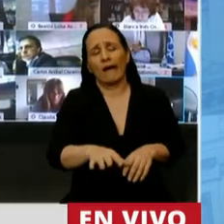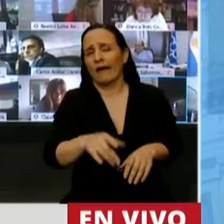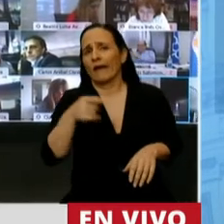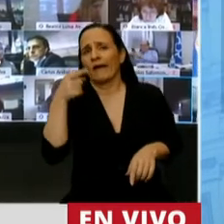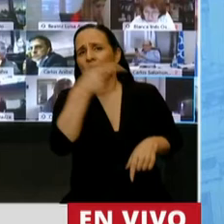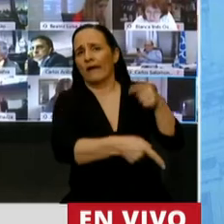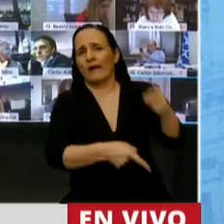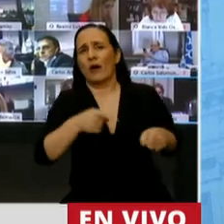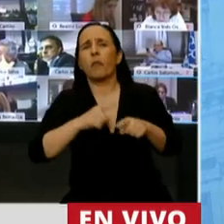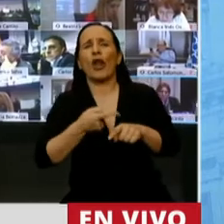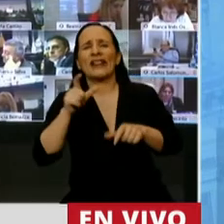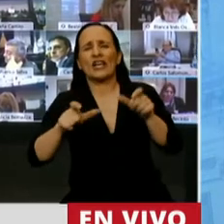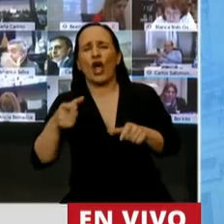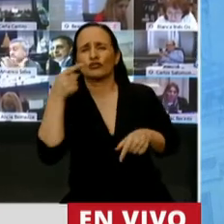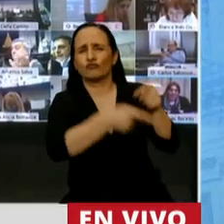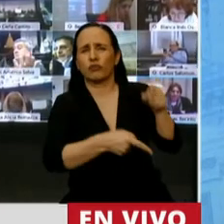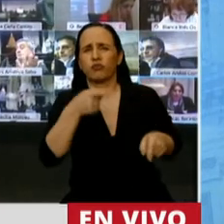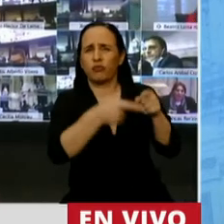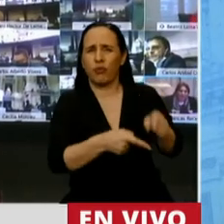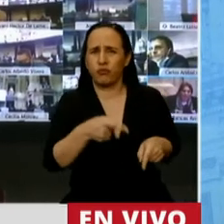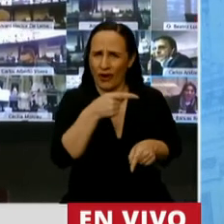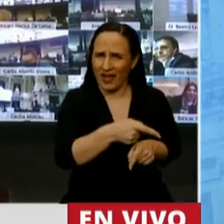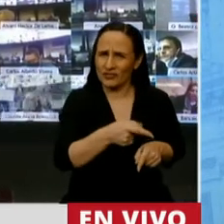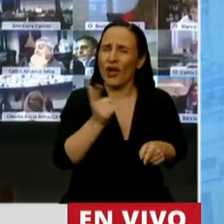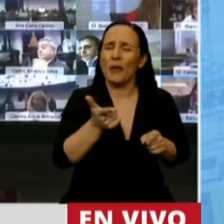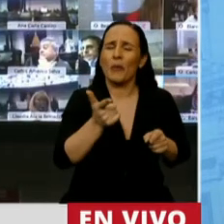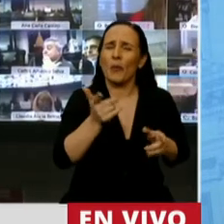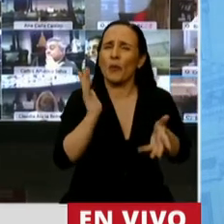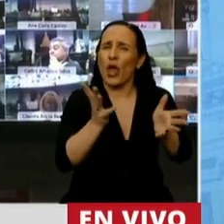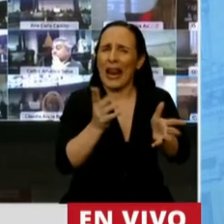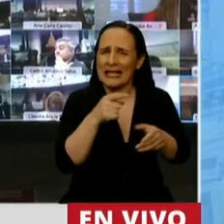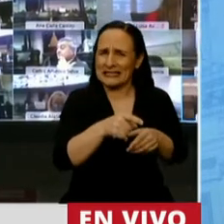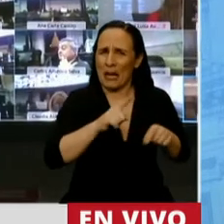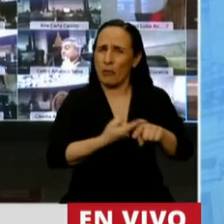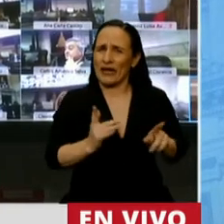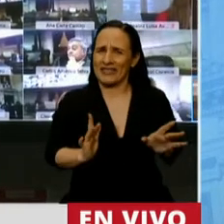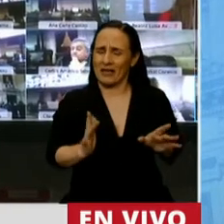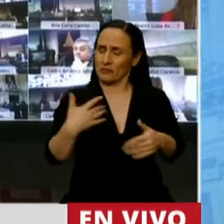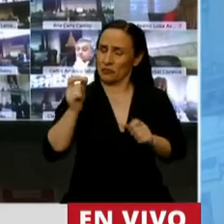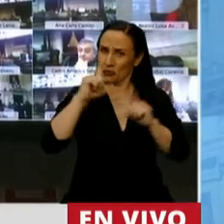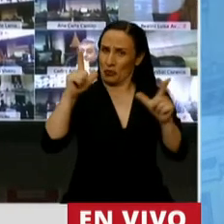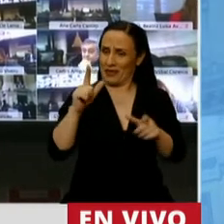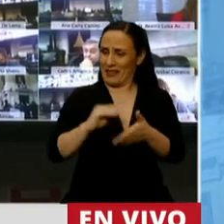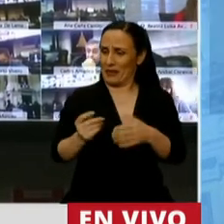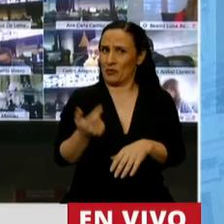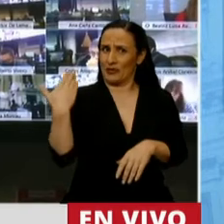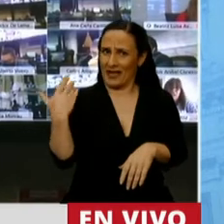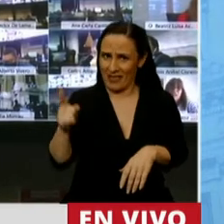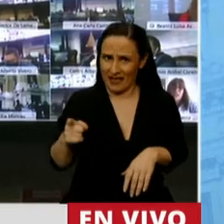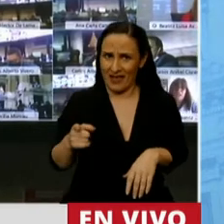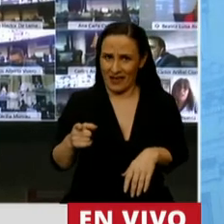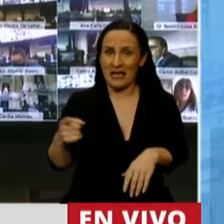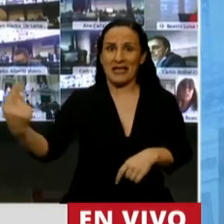y esto genera violencia política y me sorprende mucho, la diputada preopinante y me